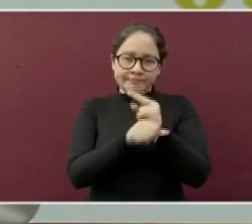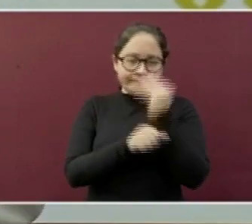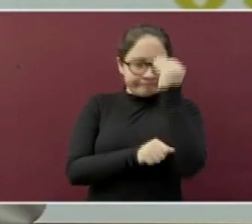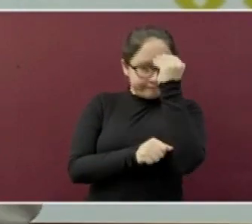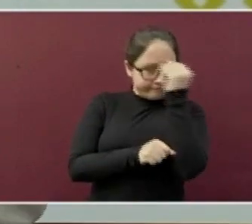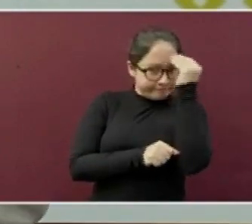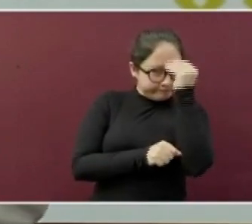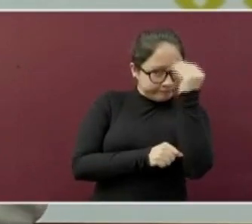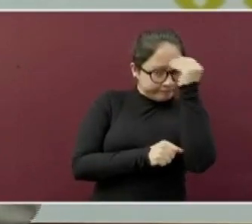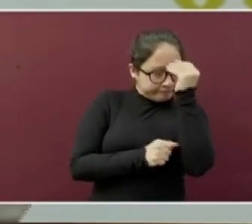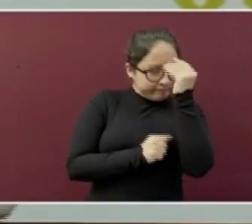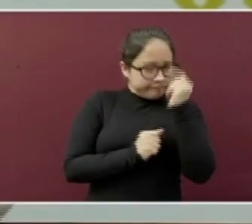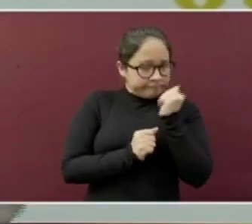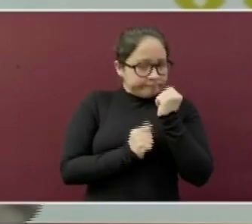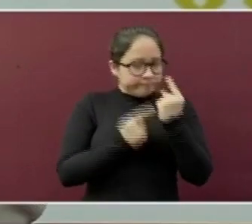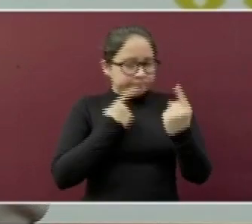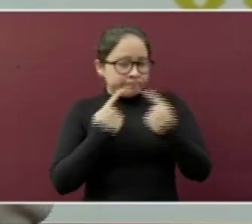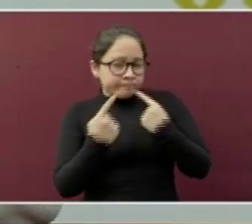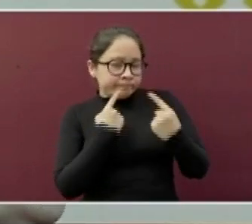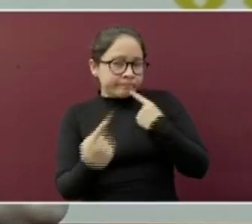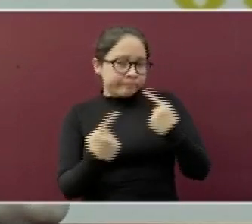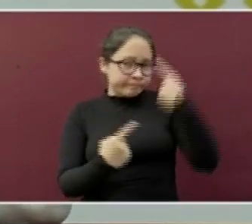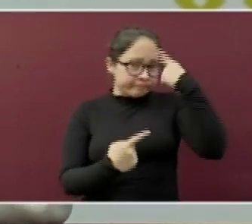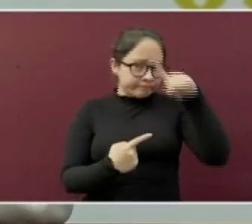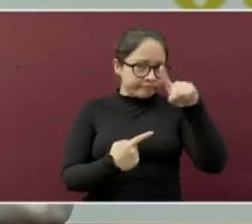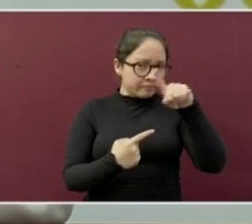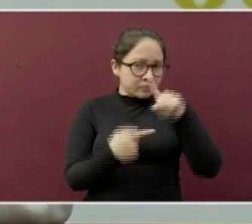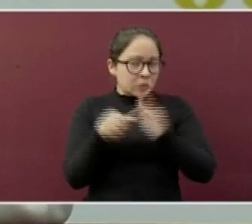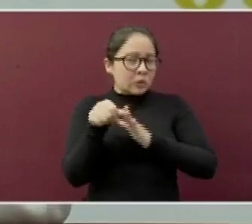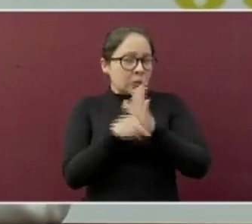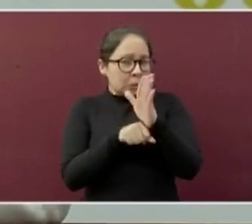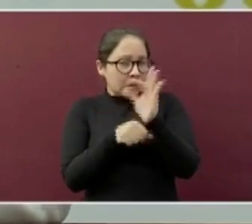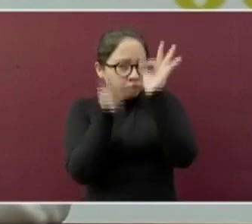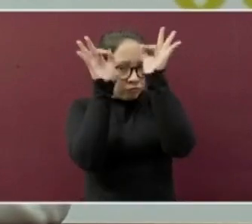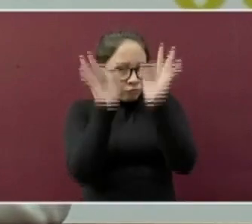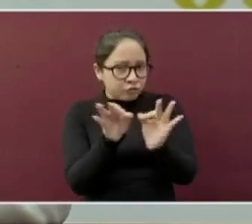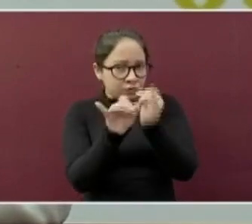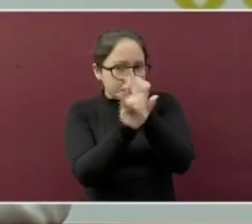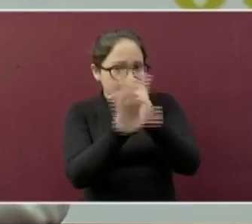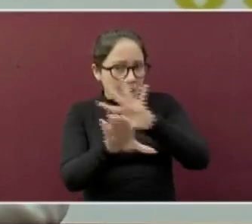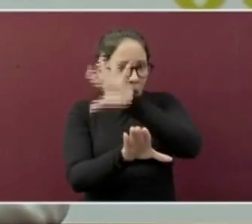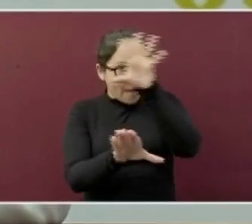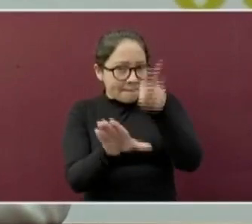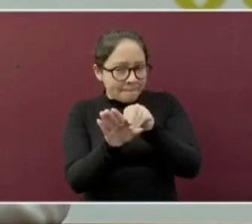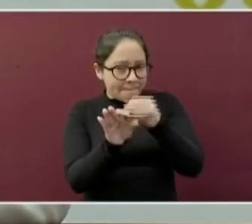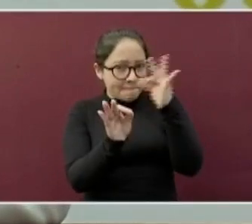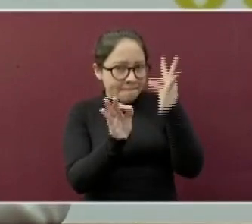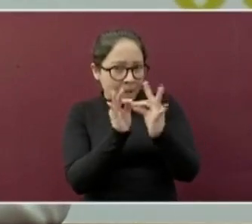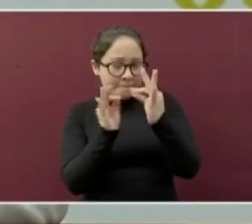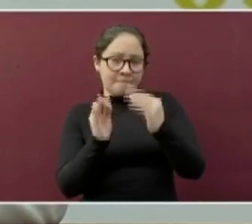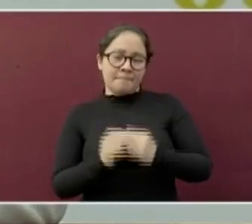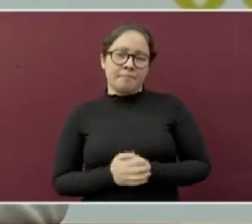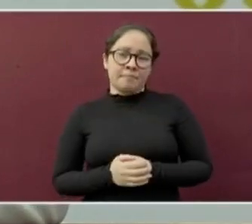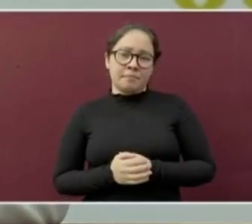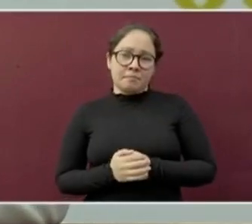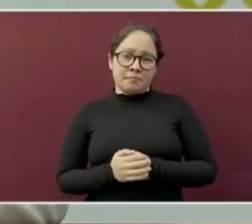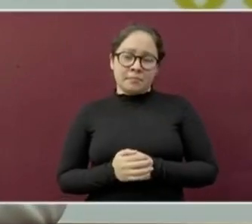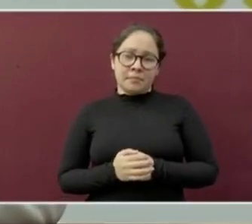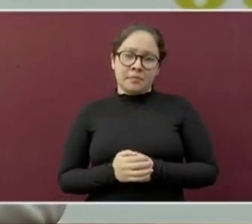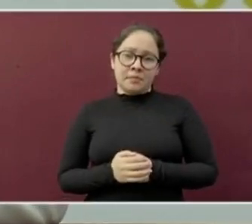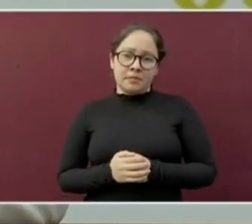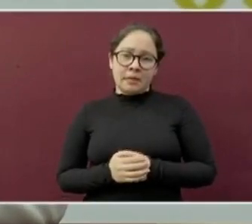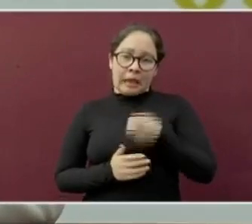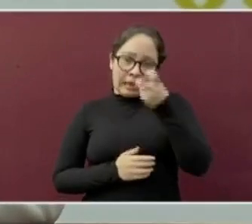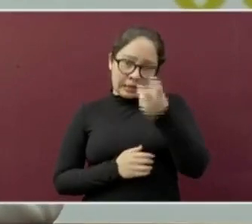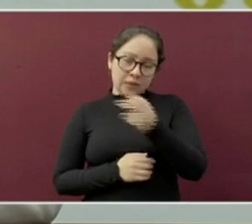y estudio correspondiente para obtener los resultados exactos que permitan el